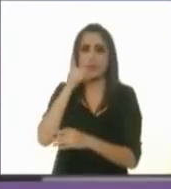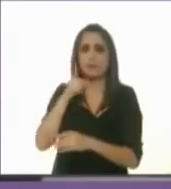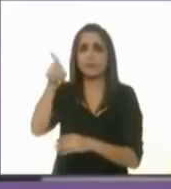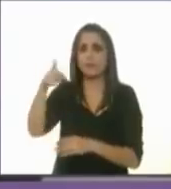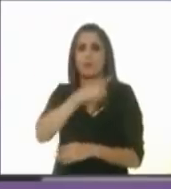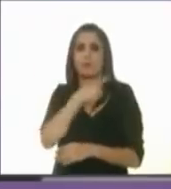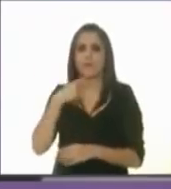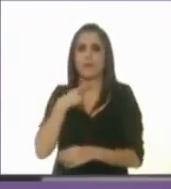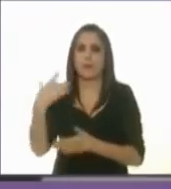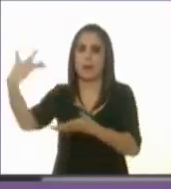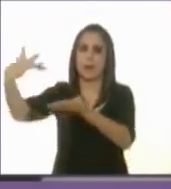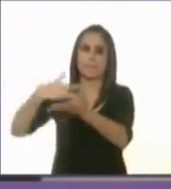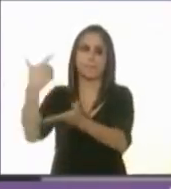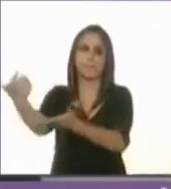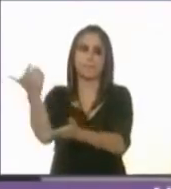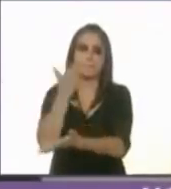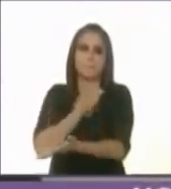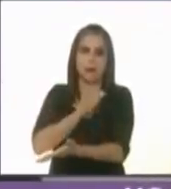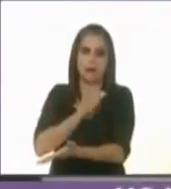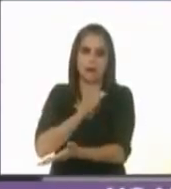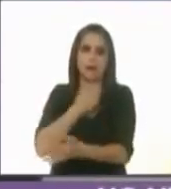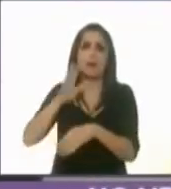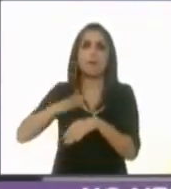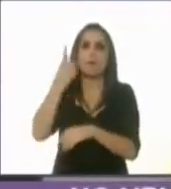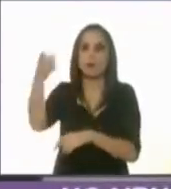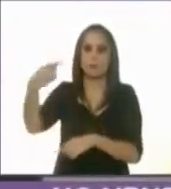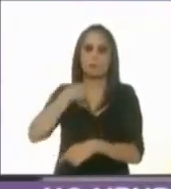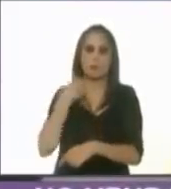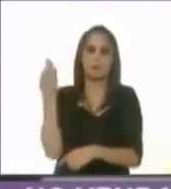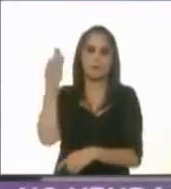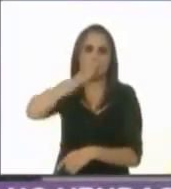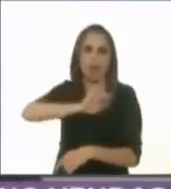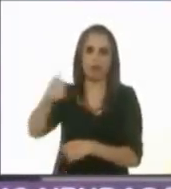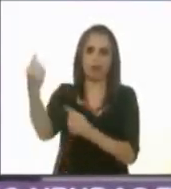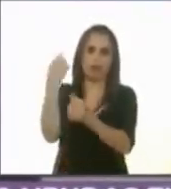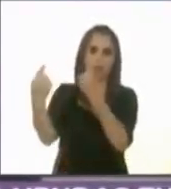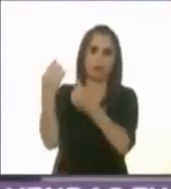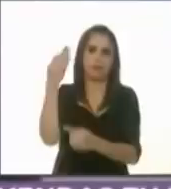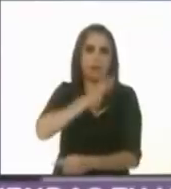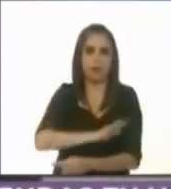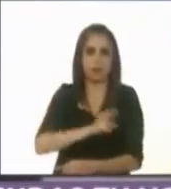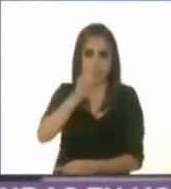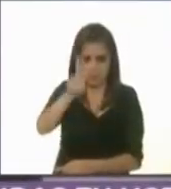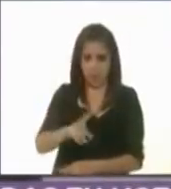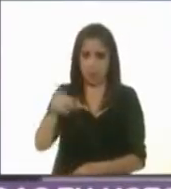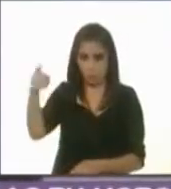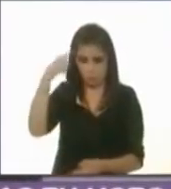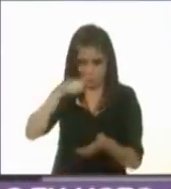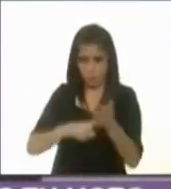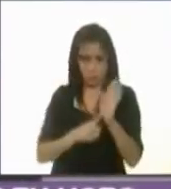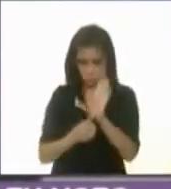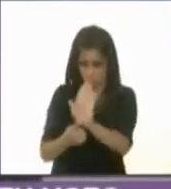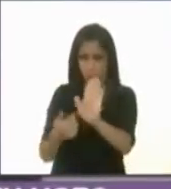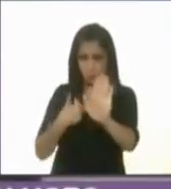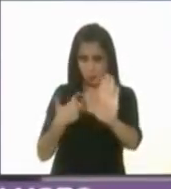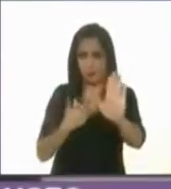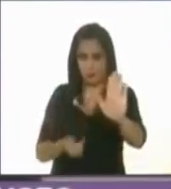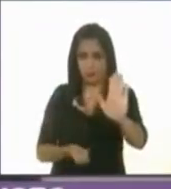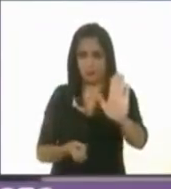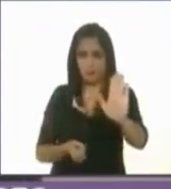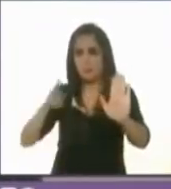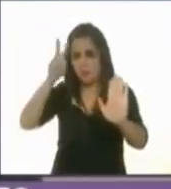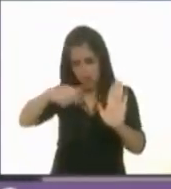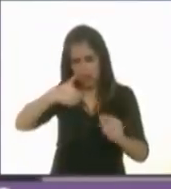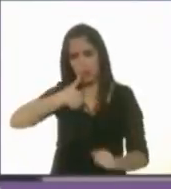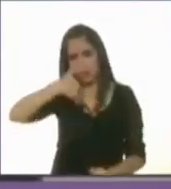daño moral, que pagara una compensación y quisiera pública su disculpa. Aquí está, no me creas, aquí lo tengo. Yo sé, te reitero, yo